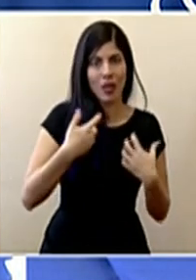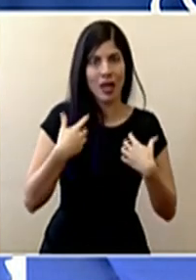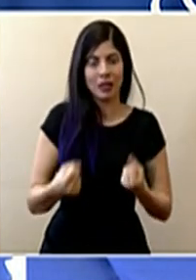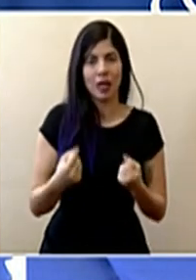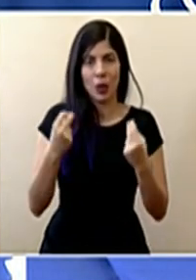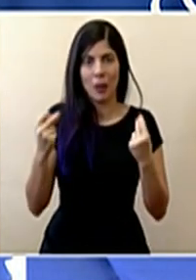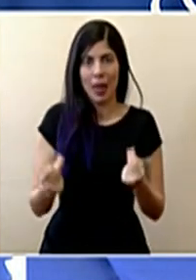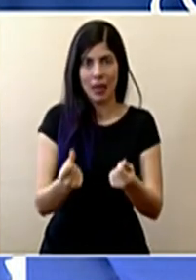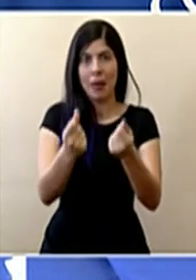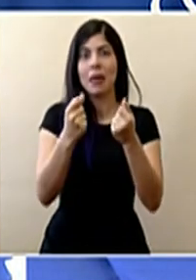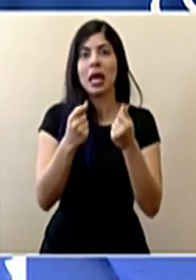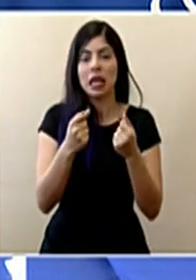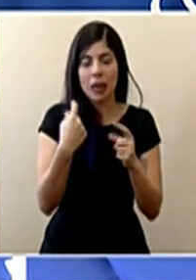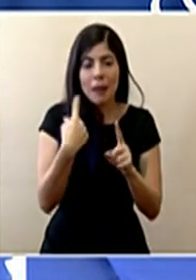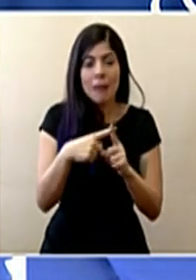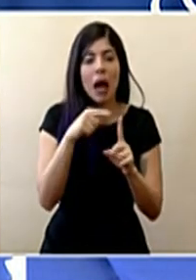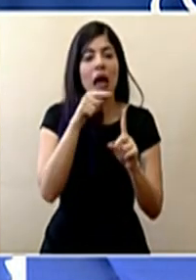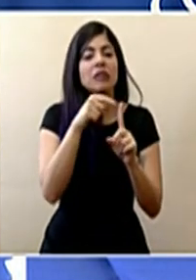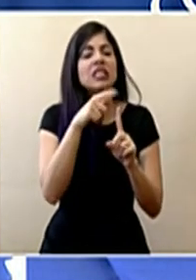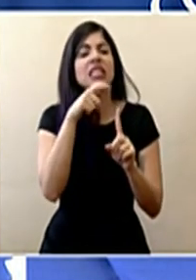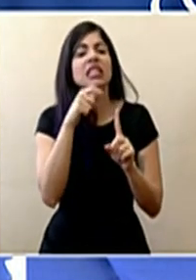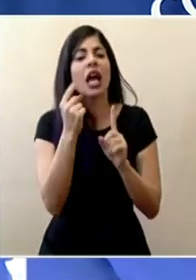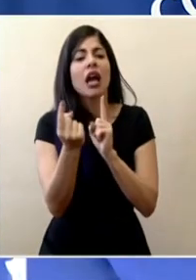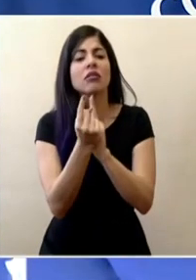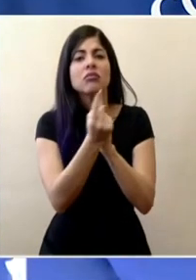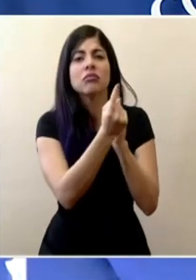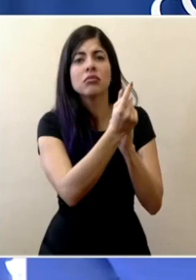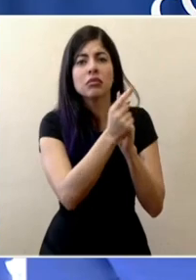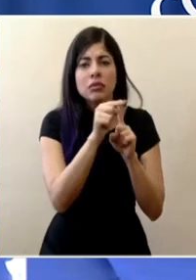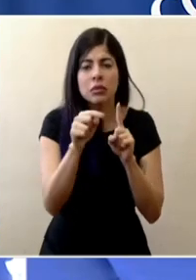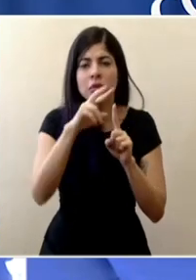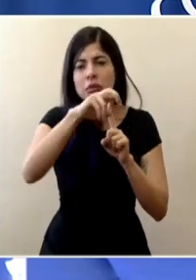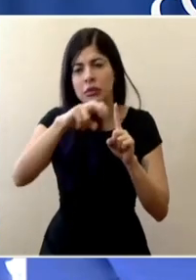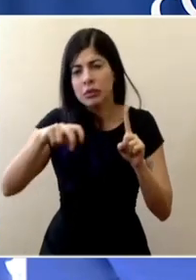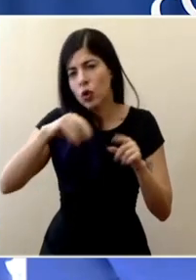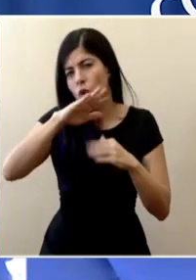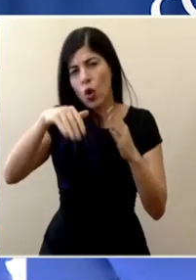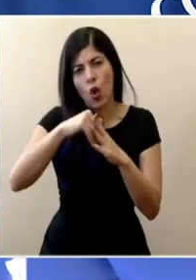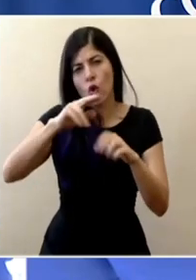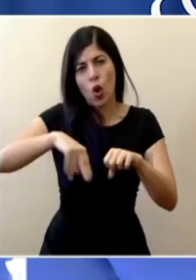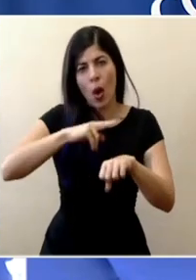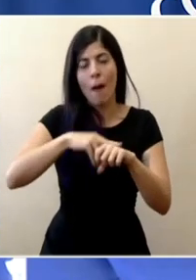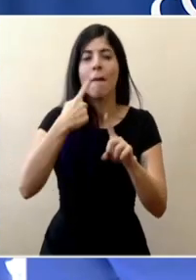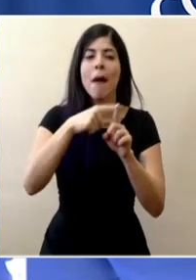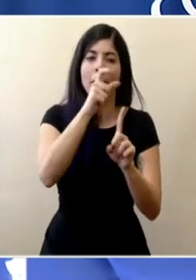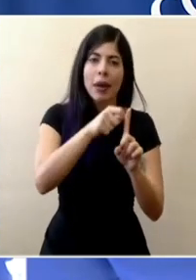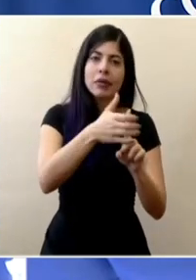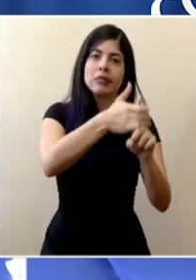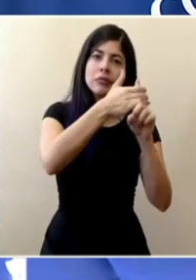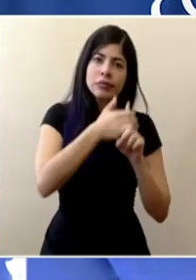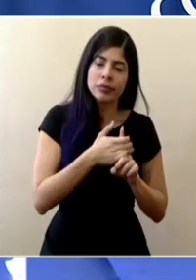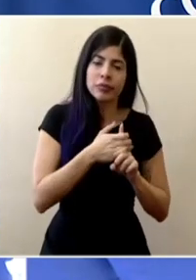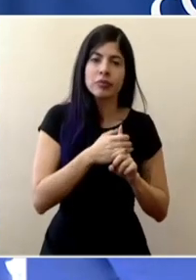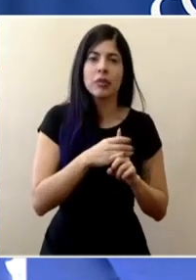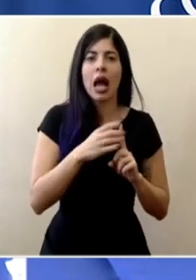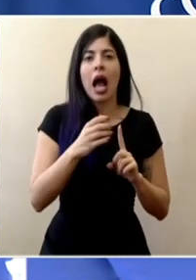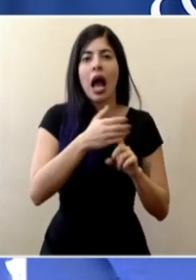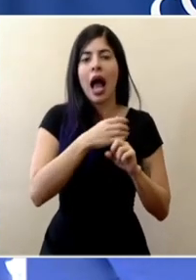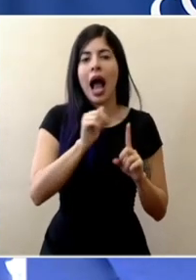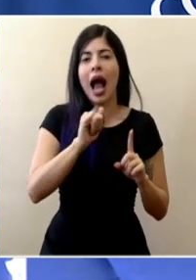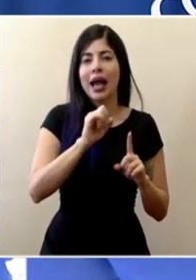del levantamiento de los contactos cercanos y todo lo que se merite, el aislamiento obviamente que se requiere o cuarentena en caso